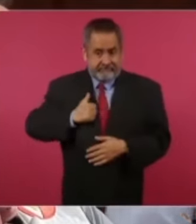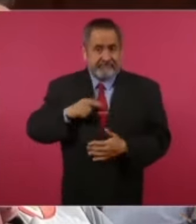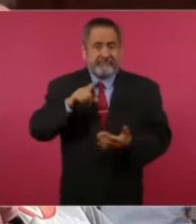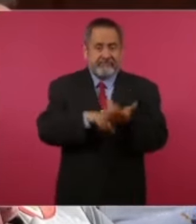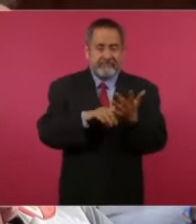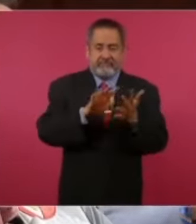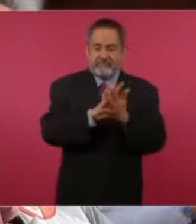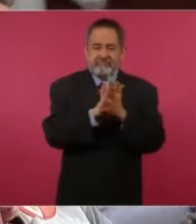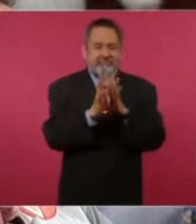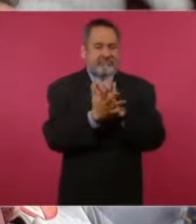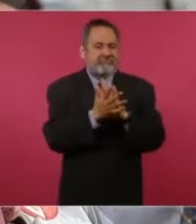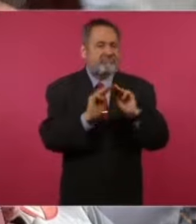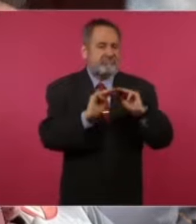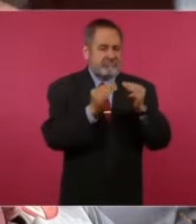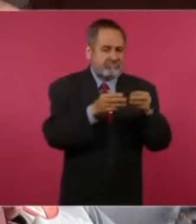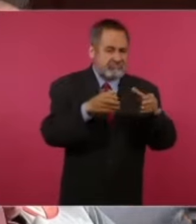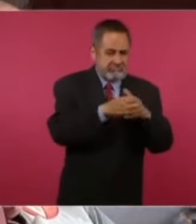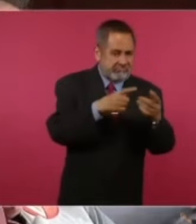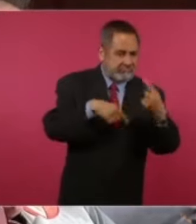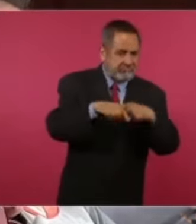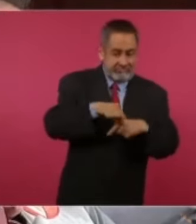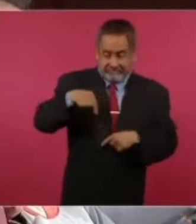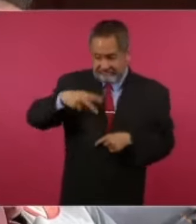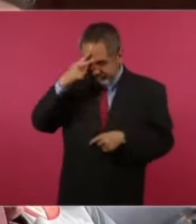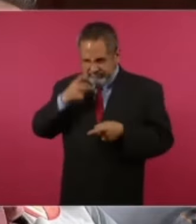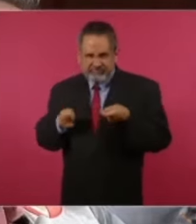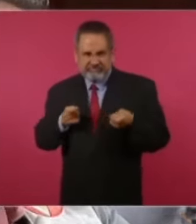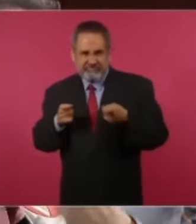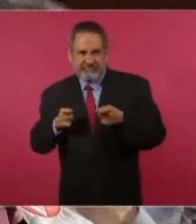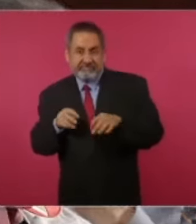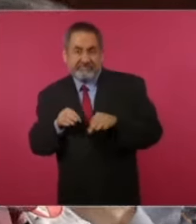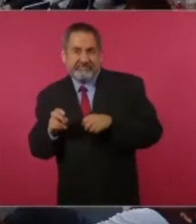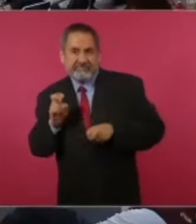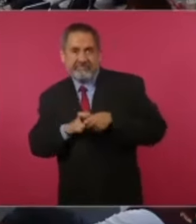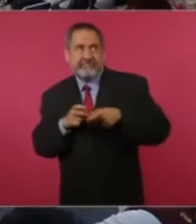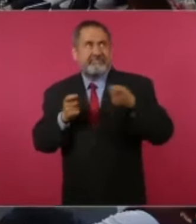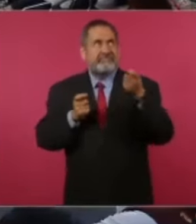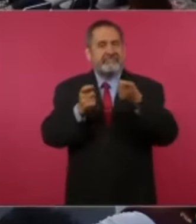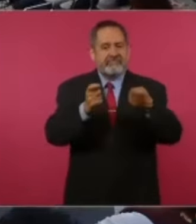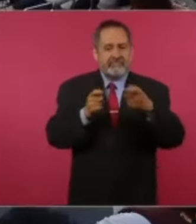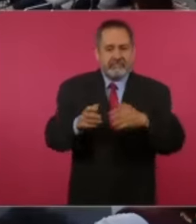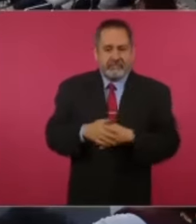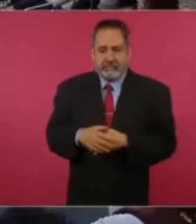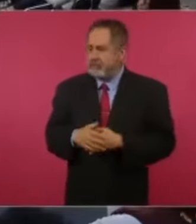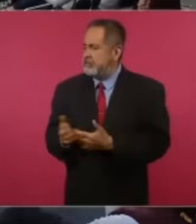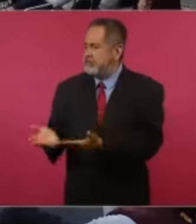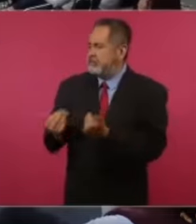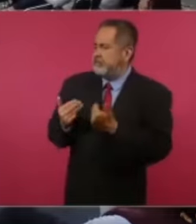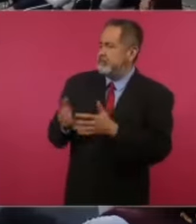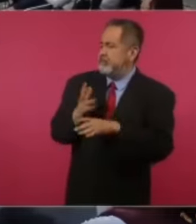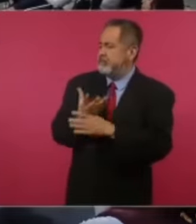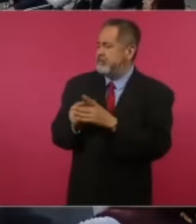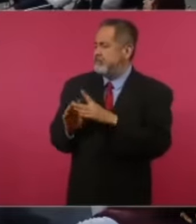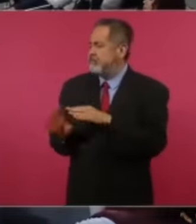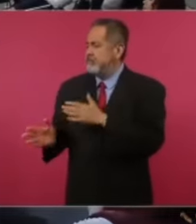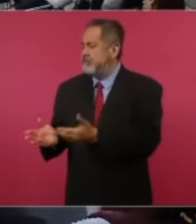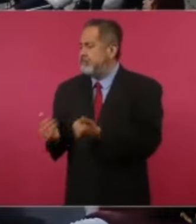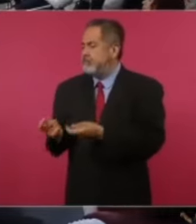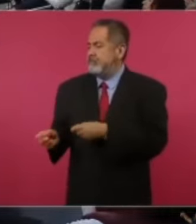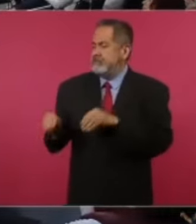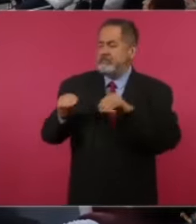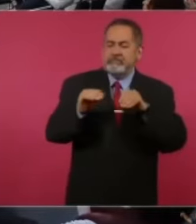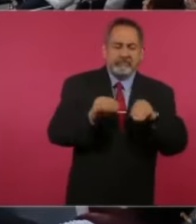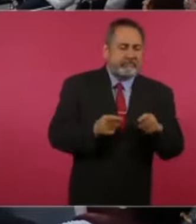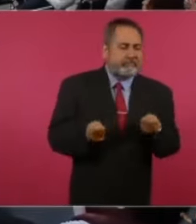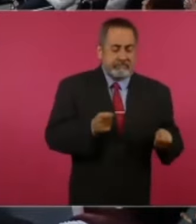estructurada desde aquí de México, que ya trabajan allá en Canadá, reciben a los migrantes. Y lo que pasa es que,